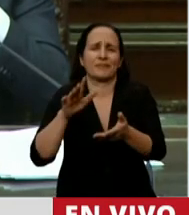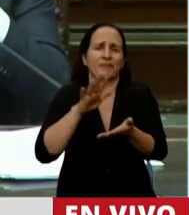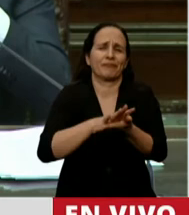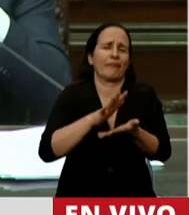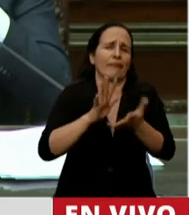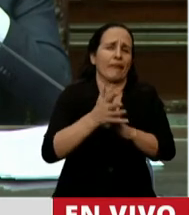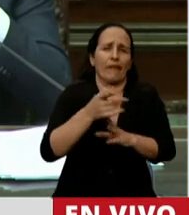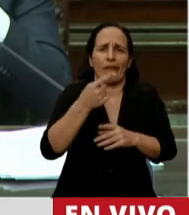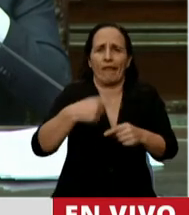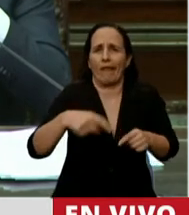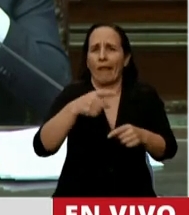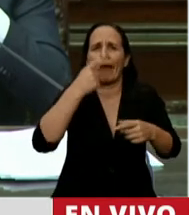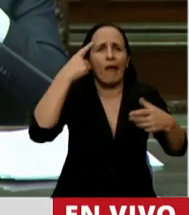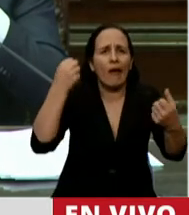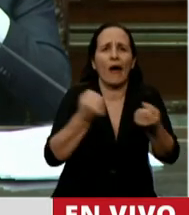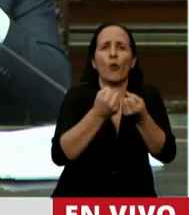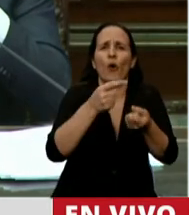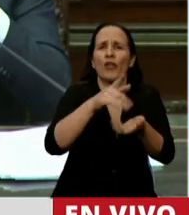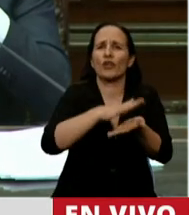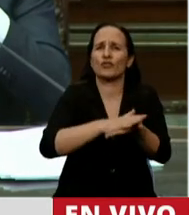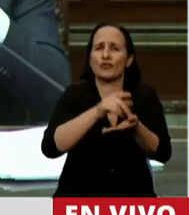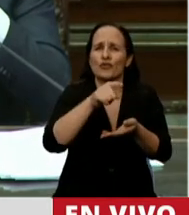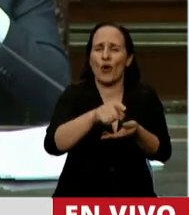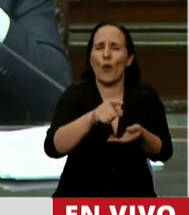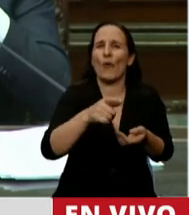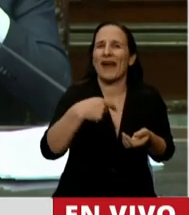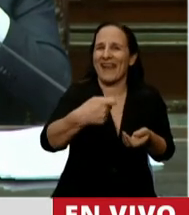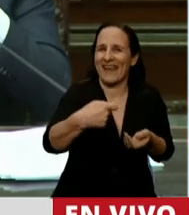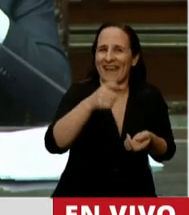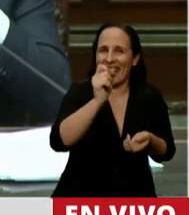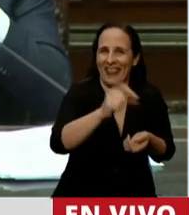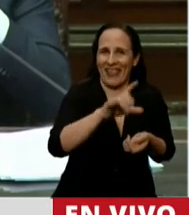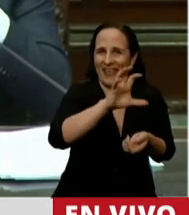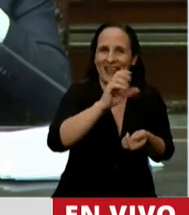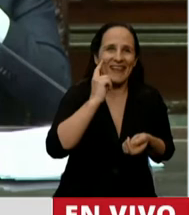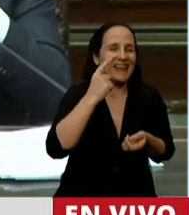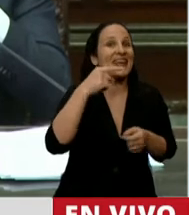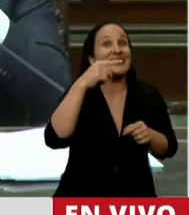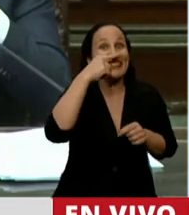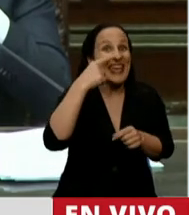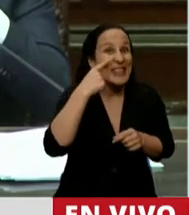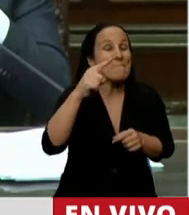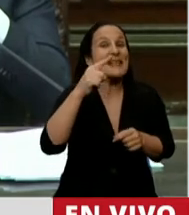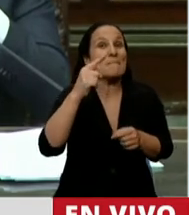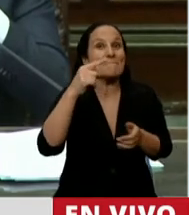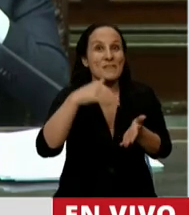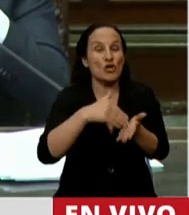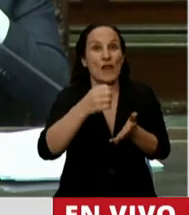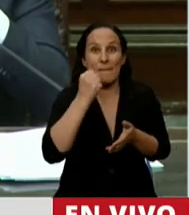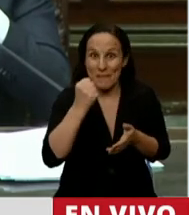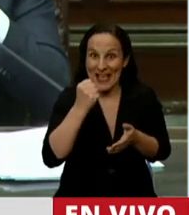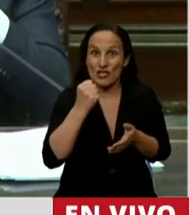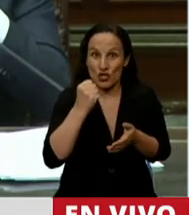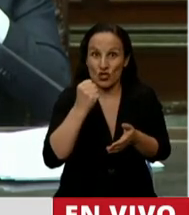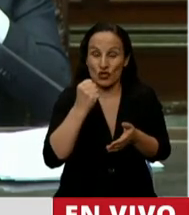acuerdo que se ha hecho para el financiamiento del sistema previsional entrerriano por 7.000 millones de pesos que han